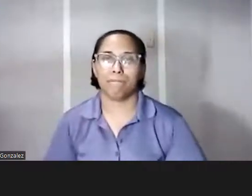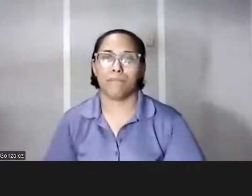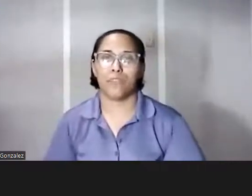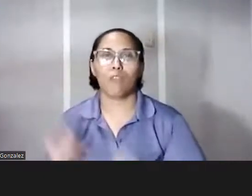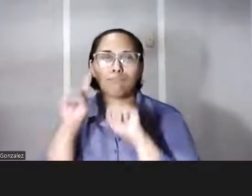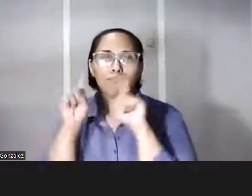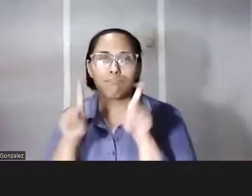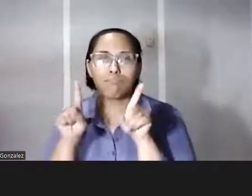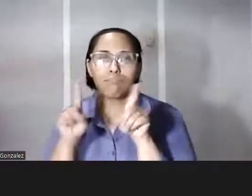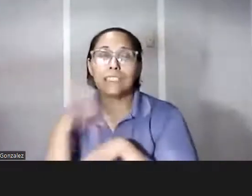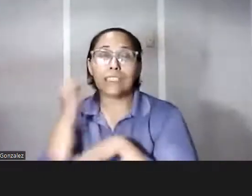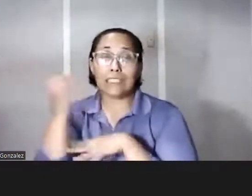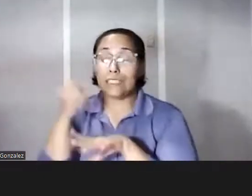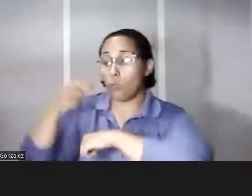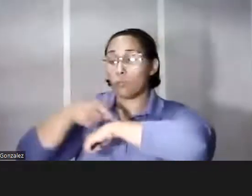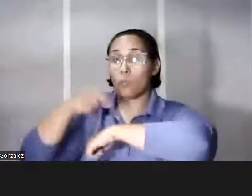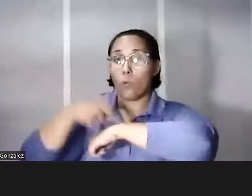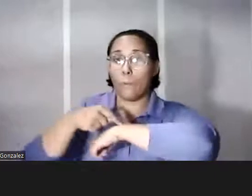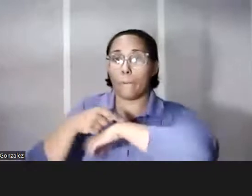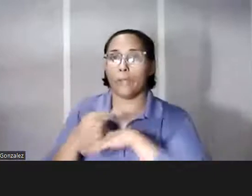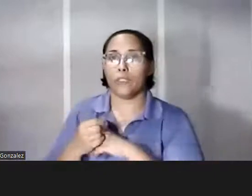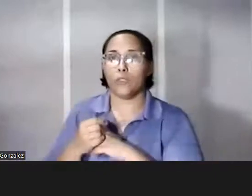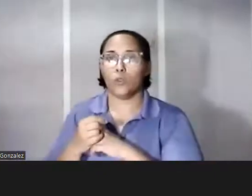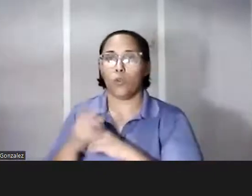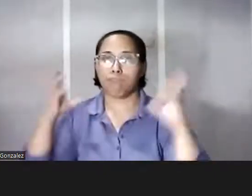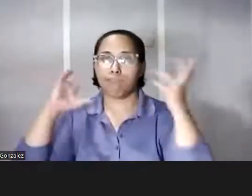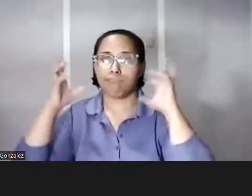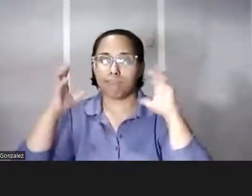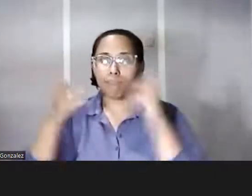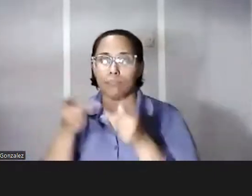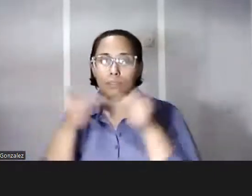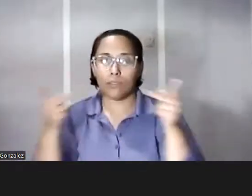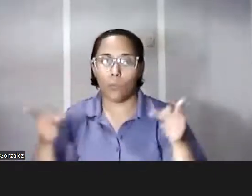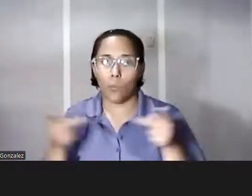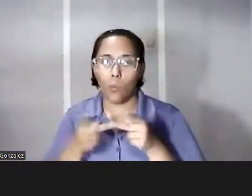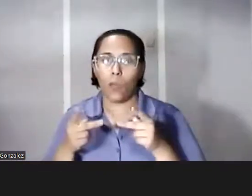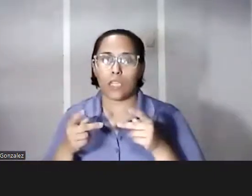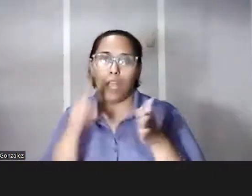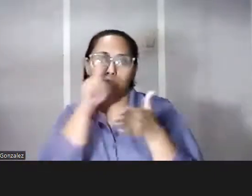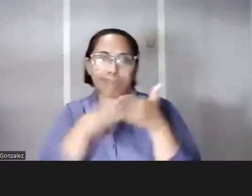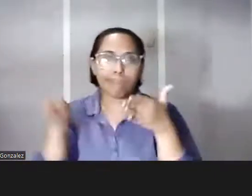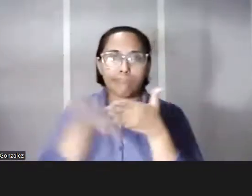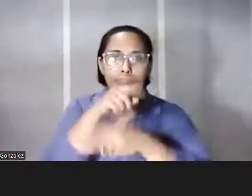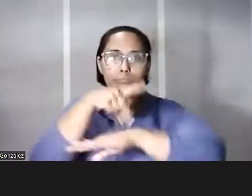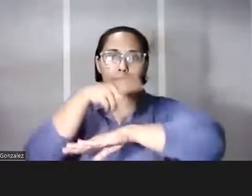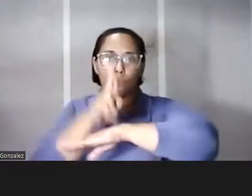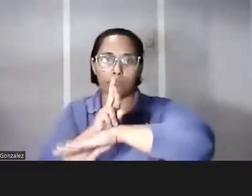Preguntan si en algún momento alguna estación de radio ha sido censurada en Puerto Rico